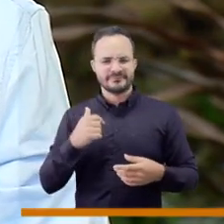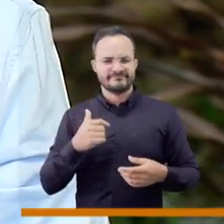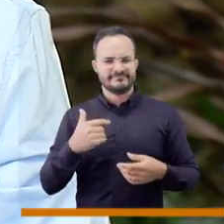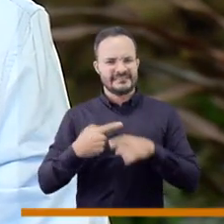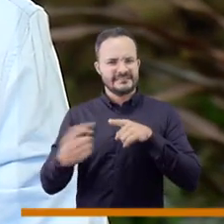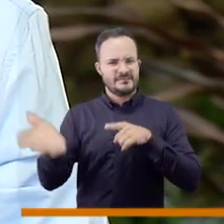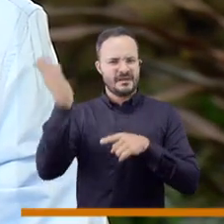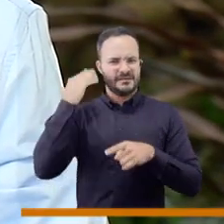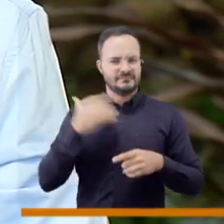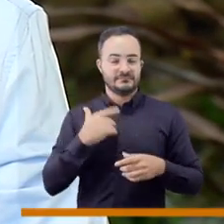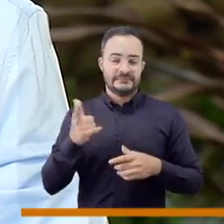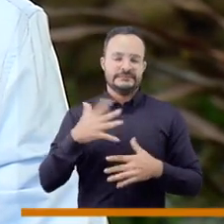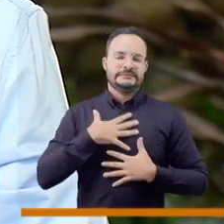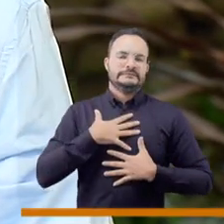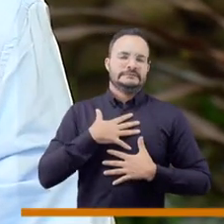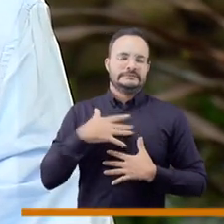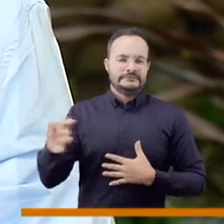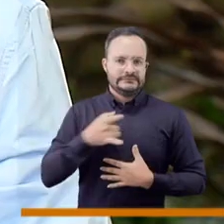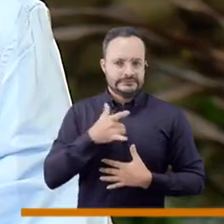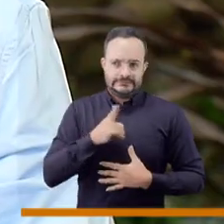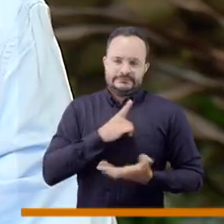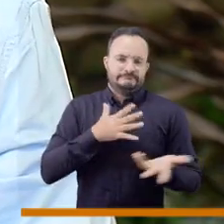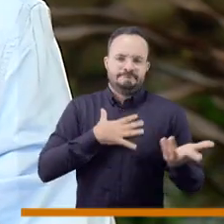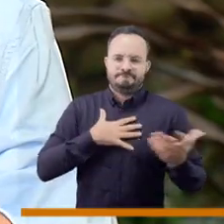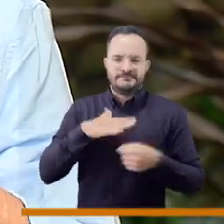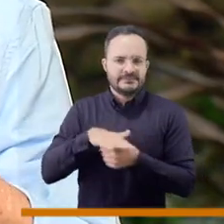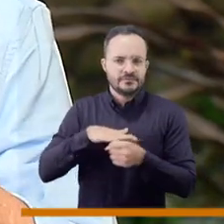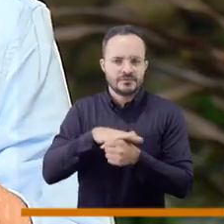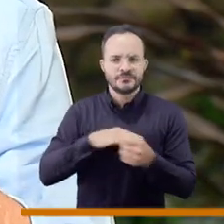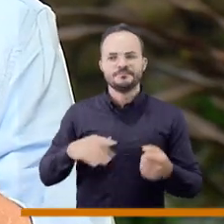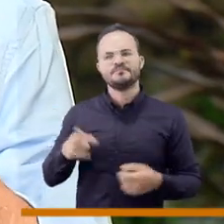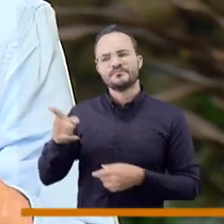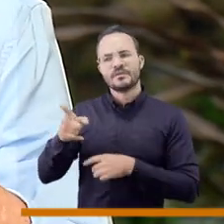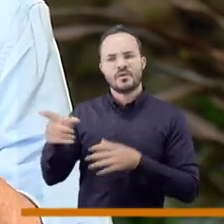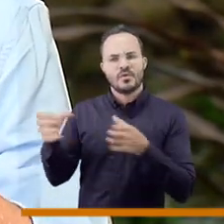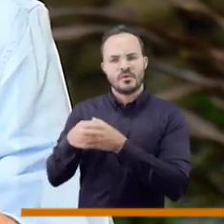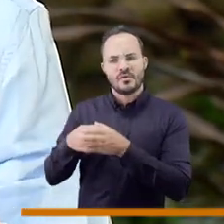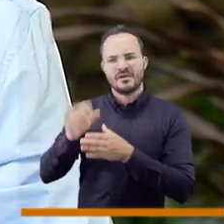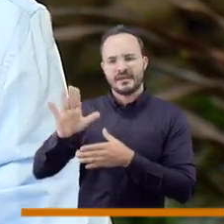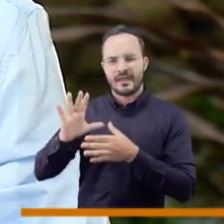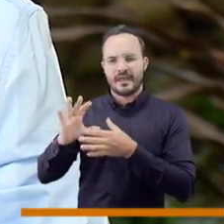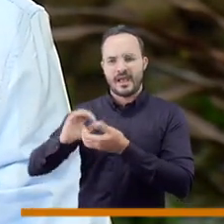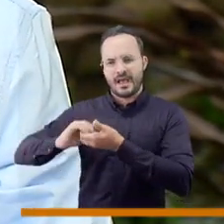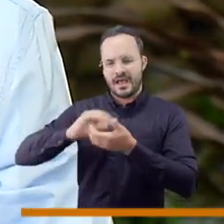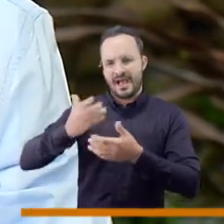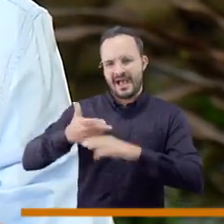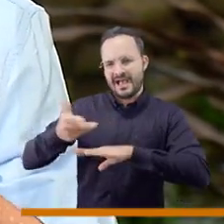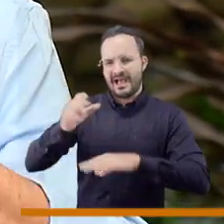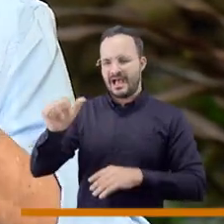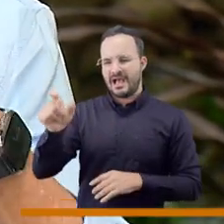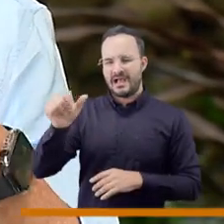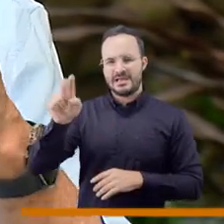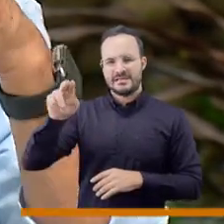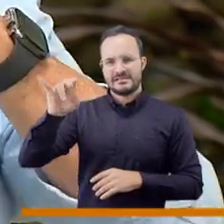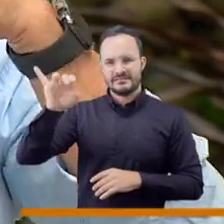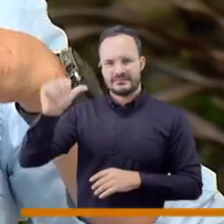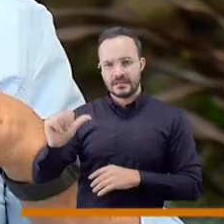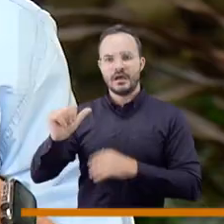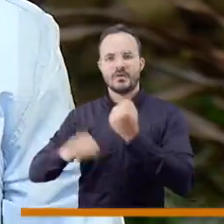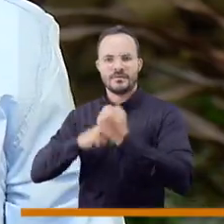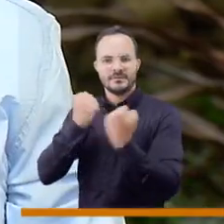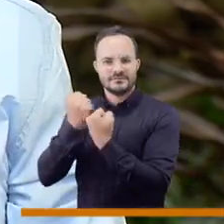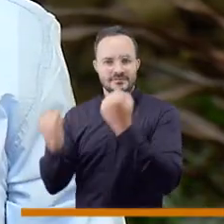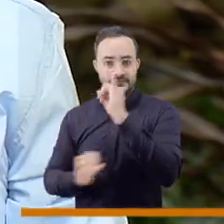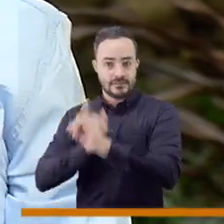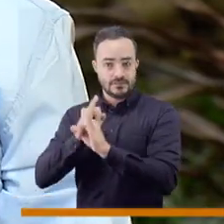yo le he escuchado una frase que es dramática que afirmaba, la ACNUR es la agencia de cooperación internacional y que trabaja